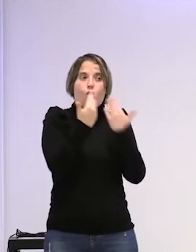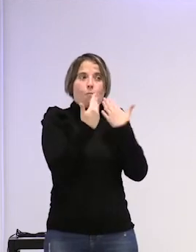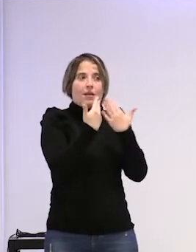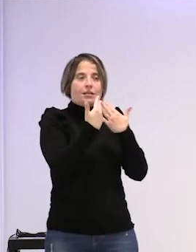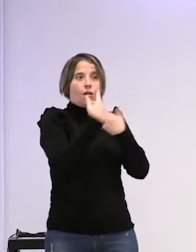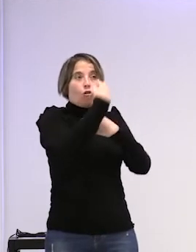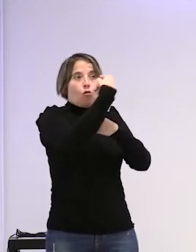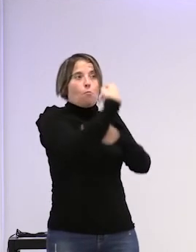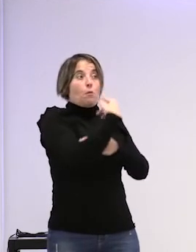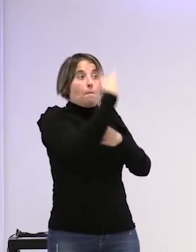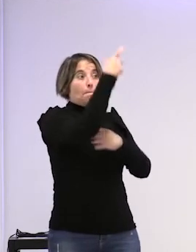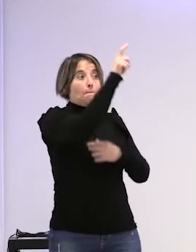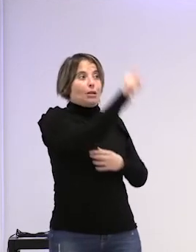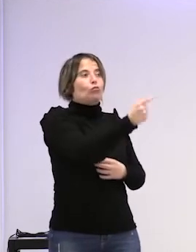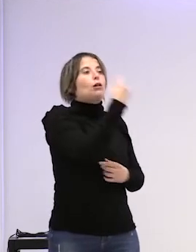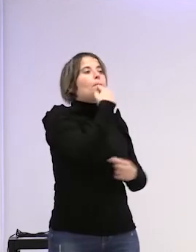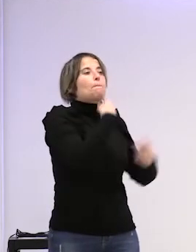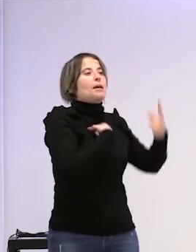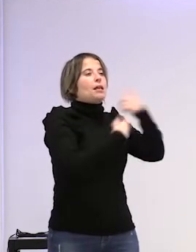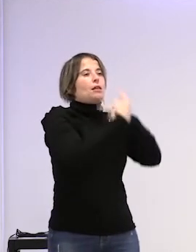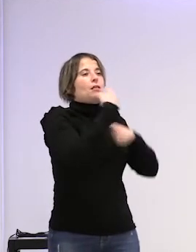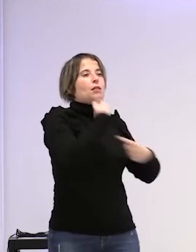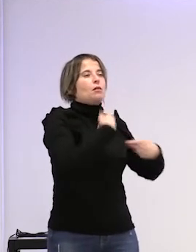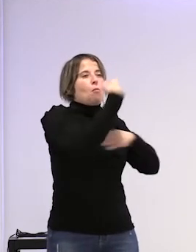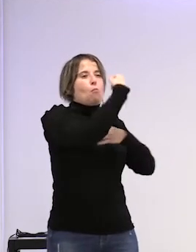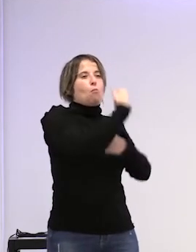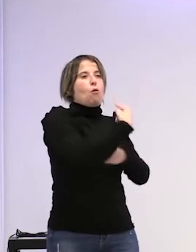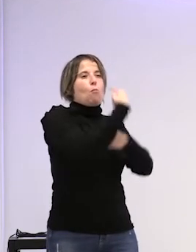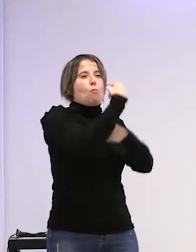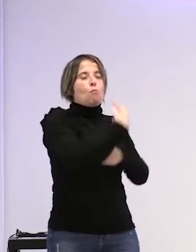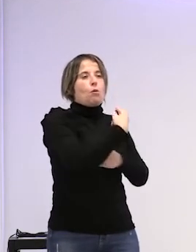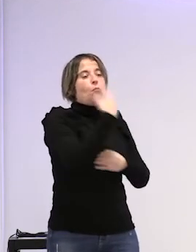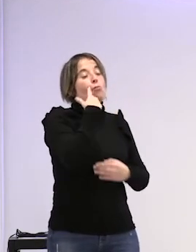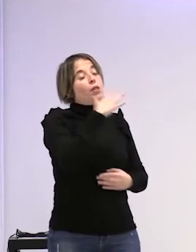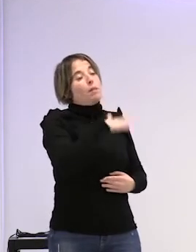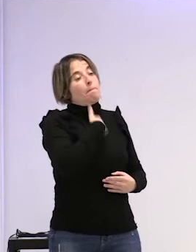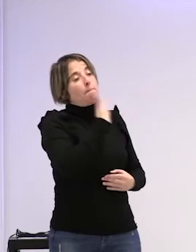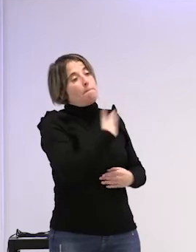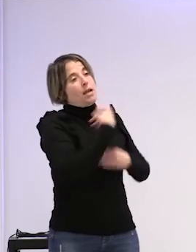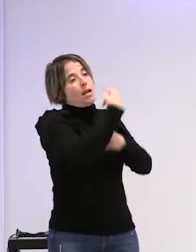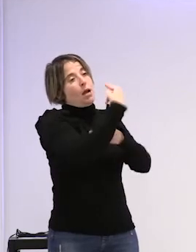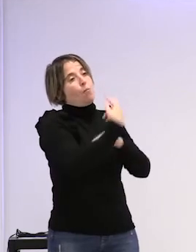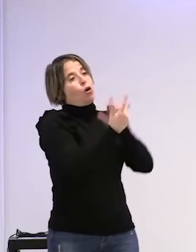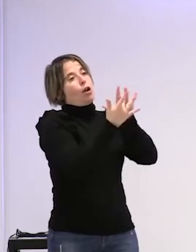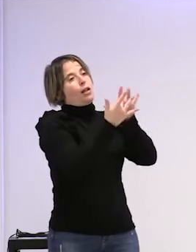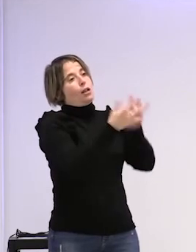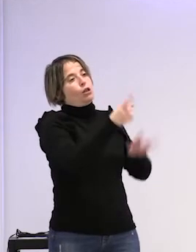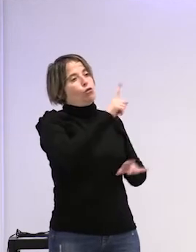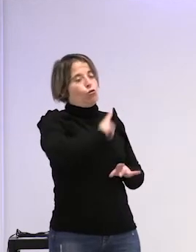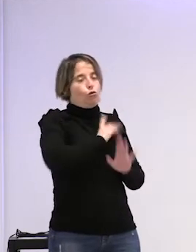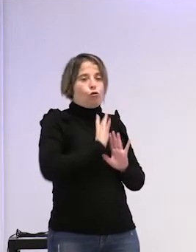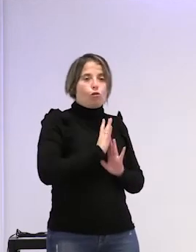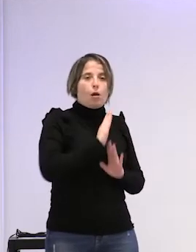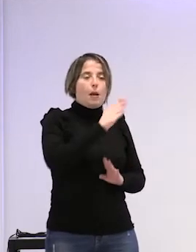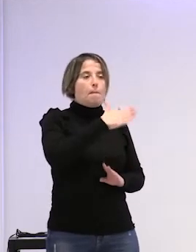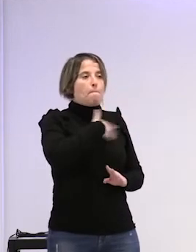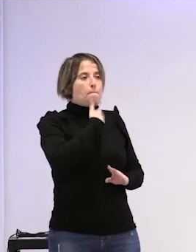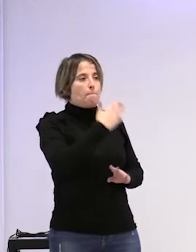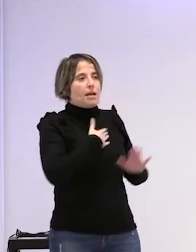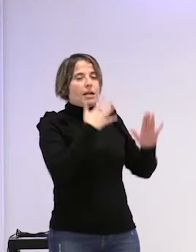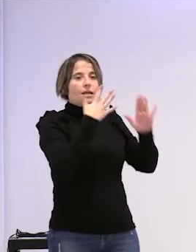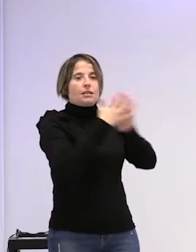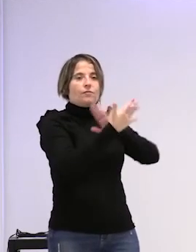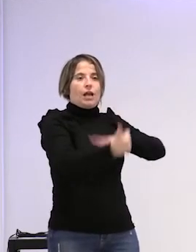en la que la otra persona por ejemplo se puede regir bajo la pena a la hora de relacionarse contigo que la pena es una forma de